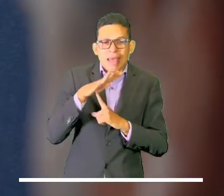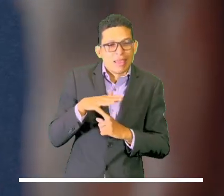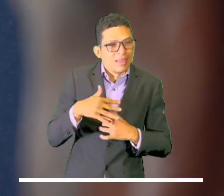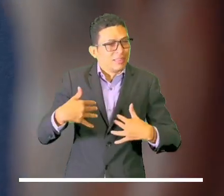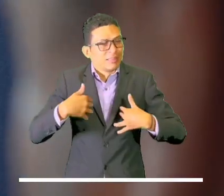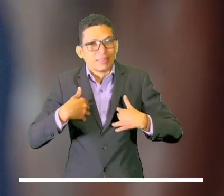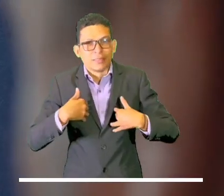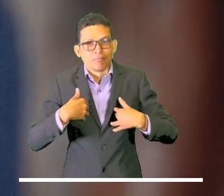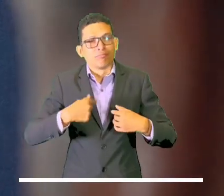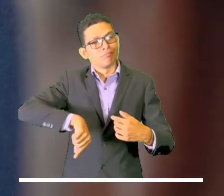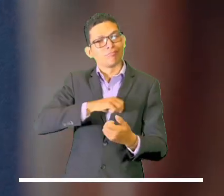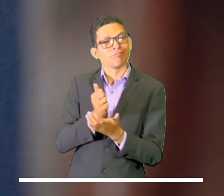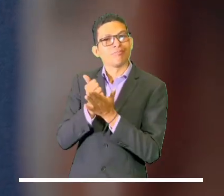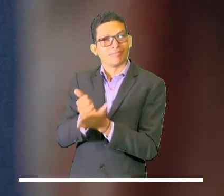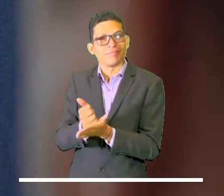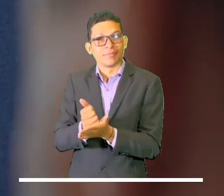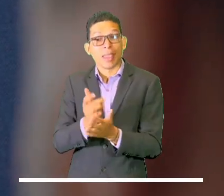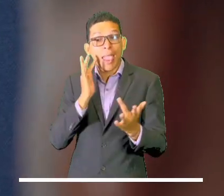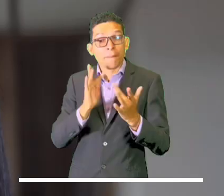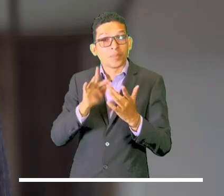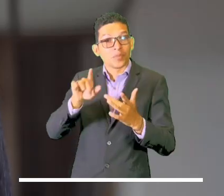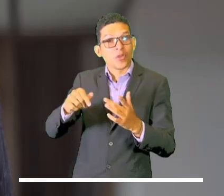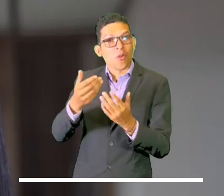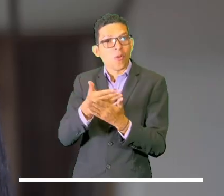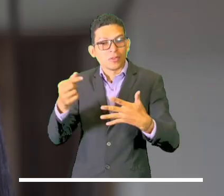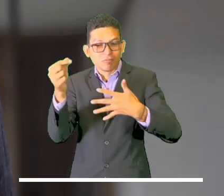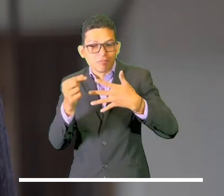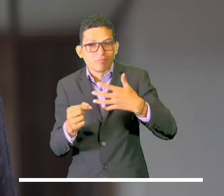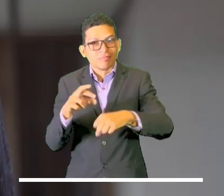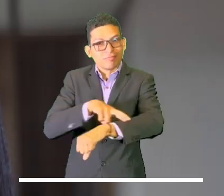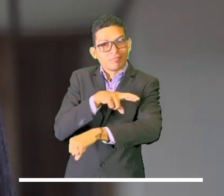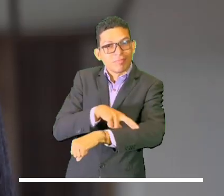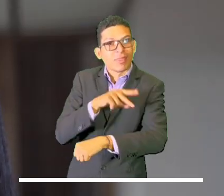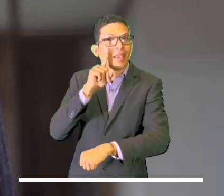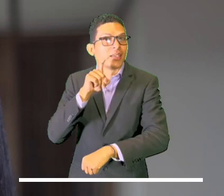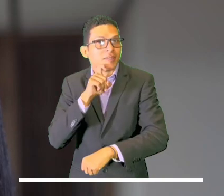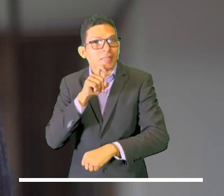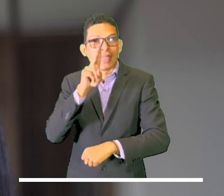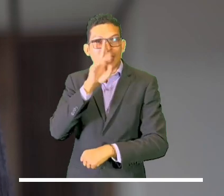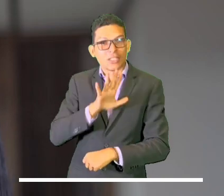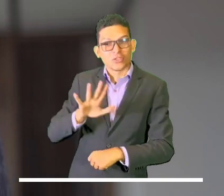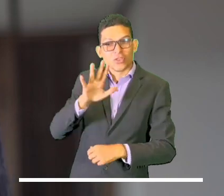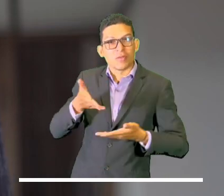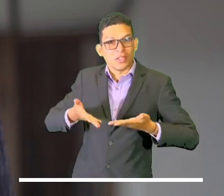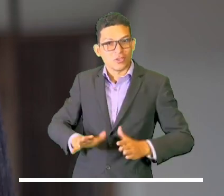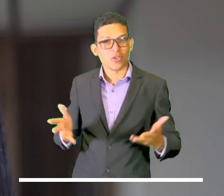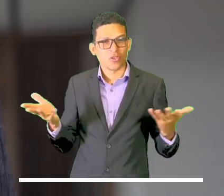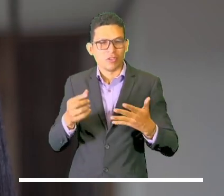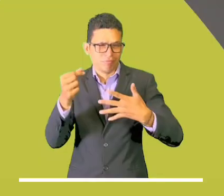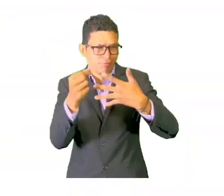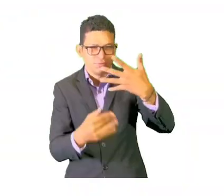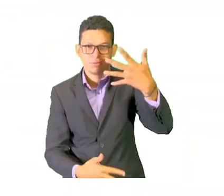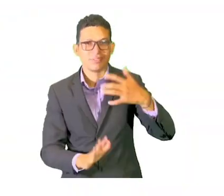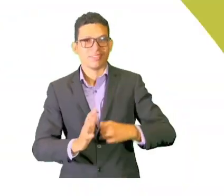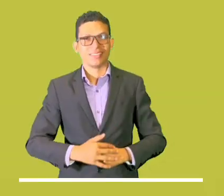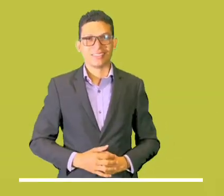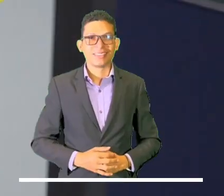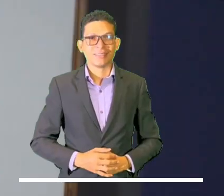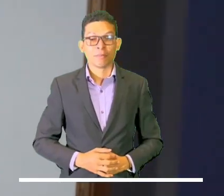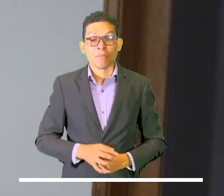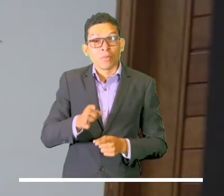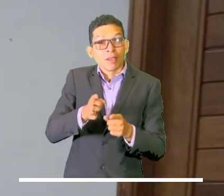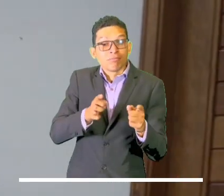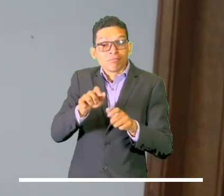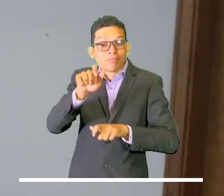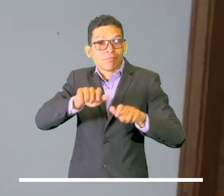Cuando se trata de temas íntimamente relacionados a su condición, ya sea raza, sexo, nacionalidad o entre muchos otros. De